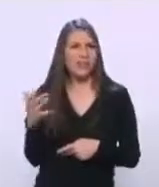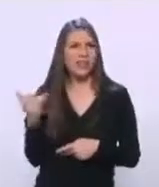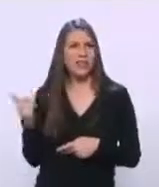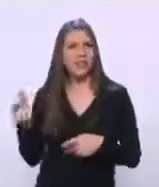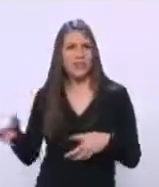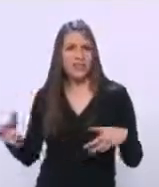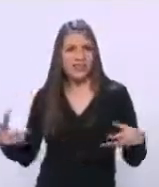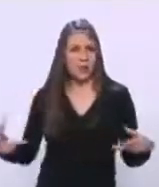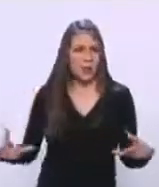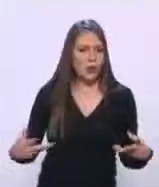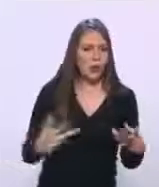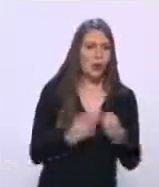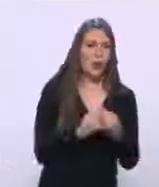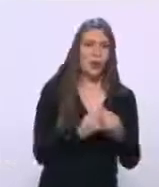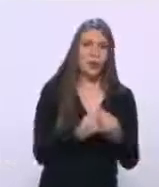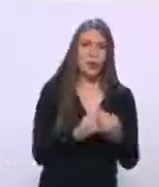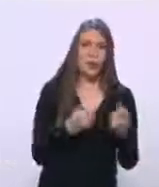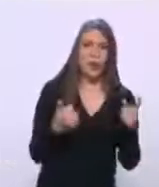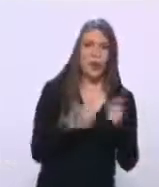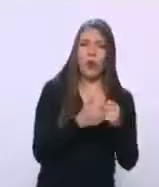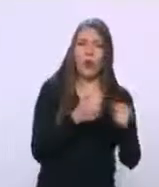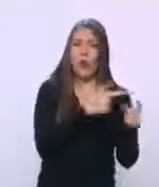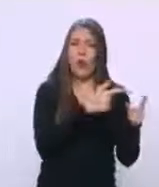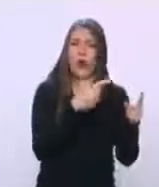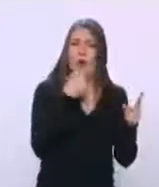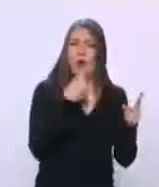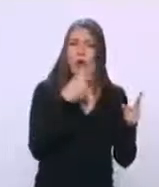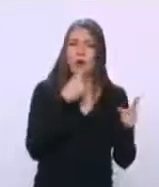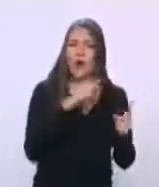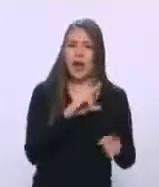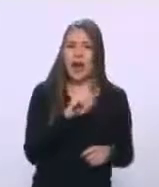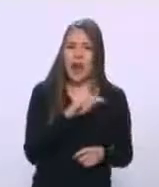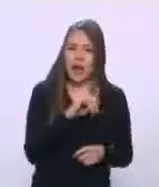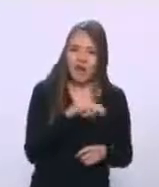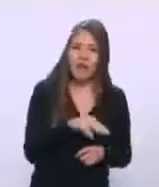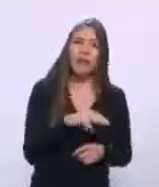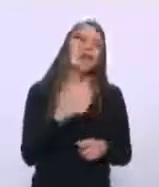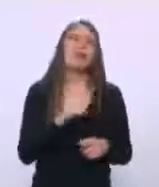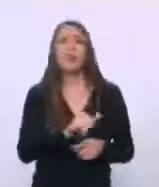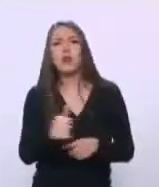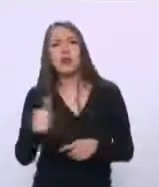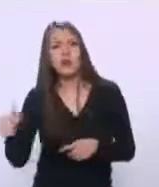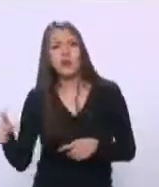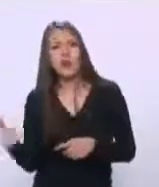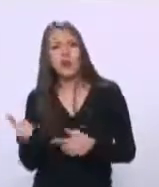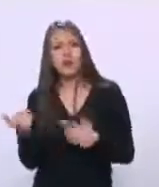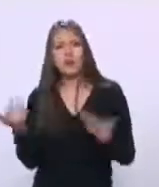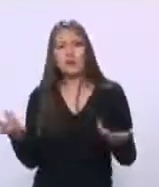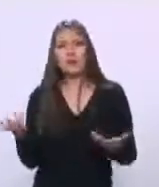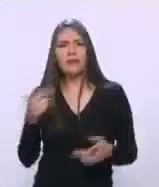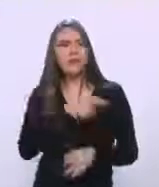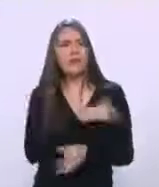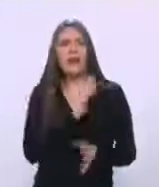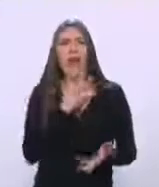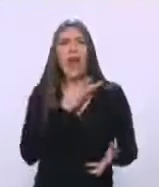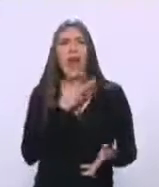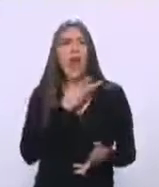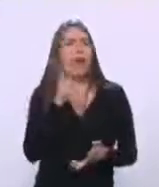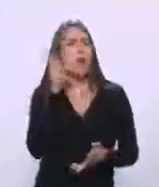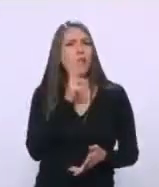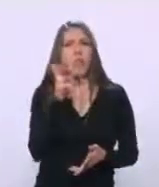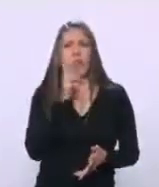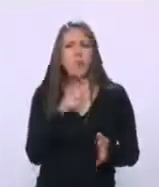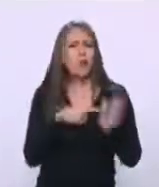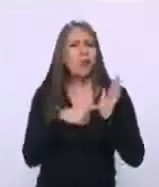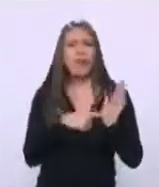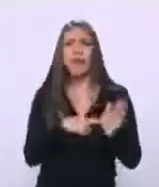me arrastraran ¿no? junto con el nombre de Aguilar Camín y otros como Krause que también está súper probado como han